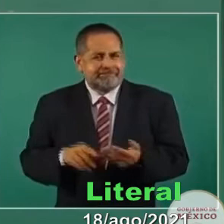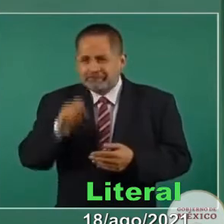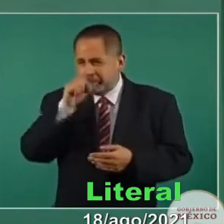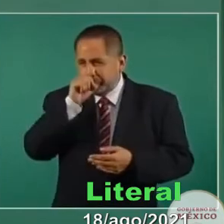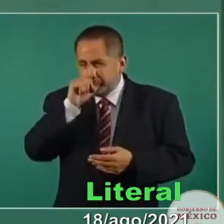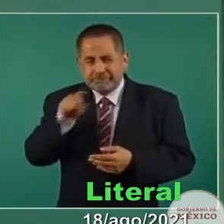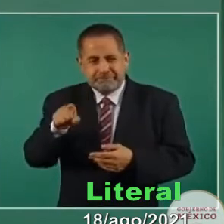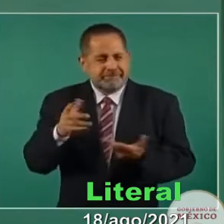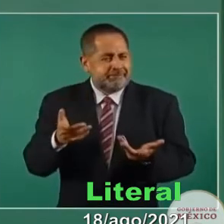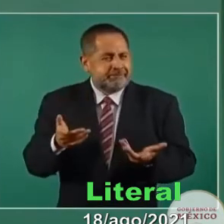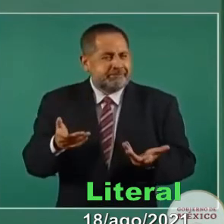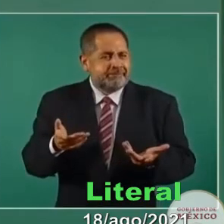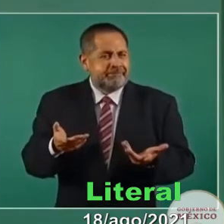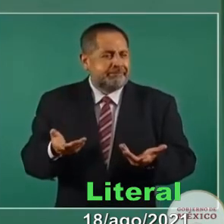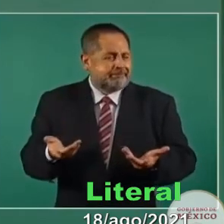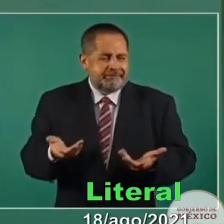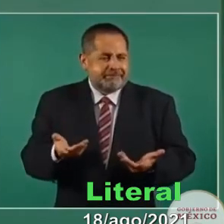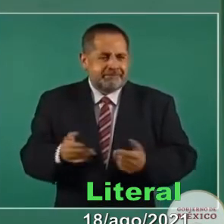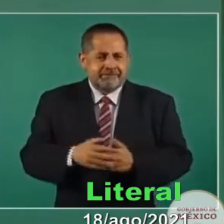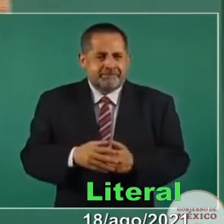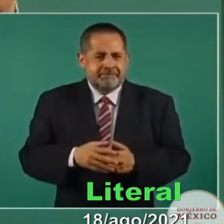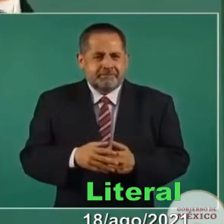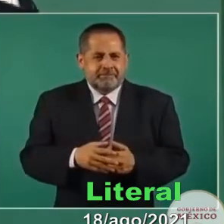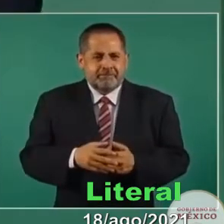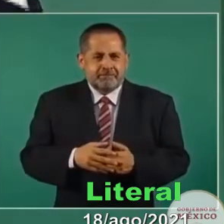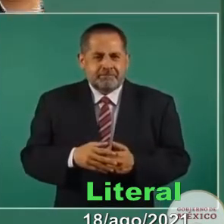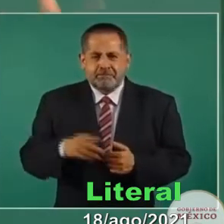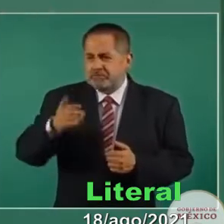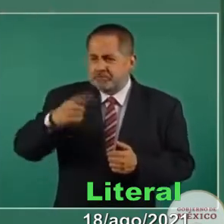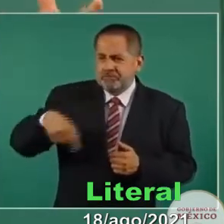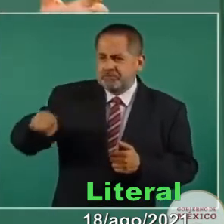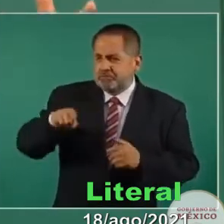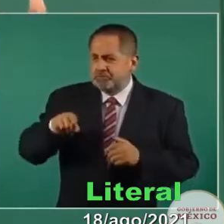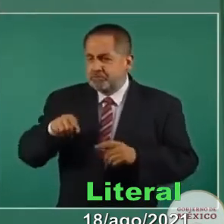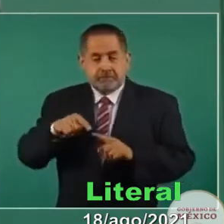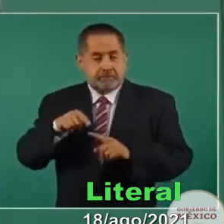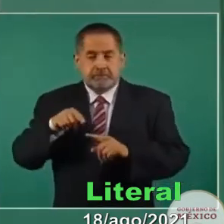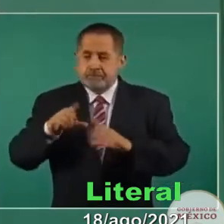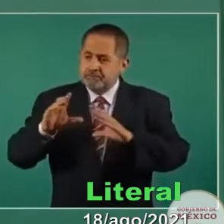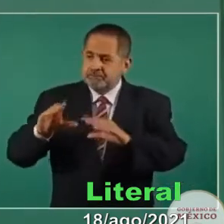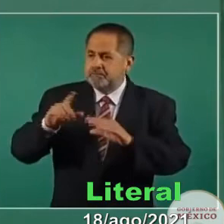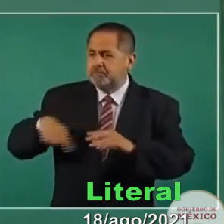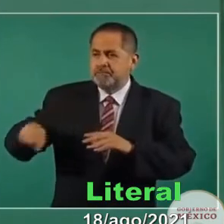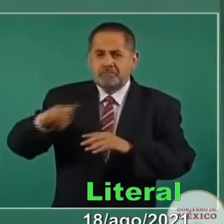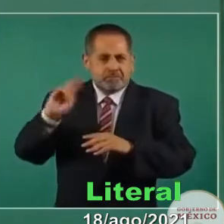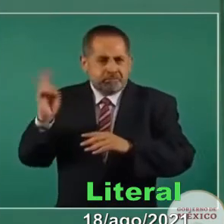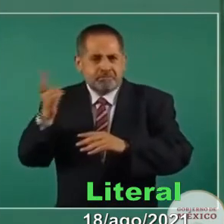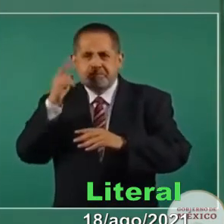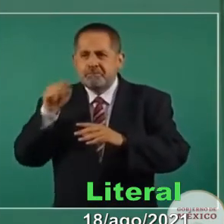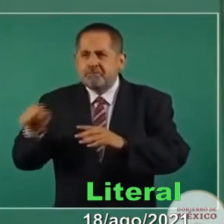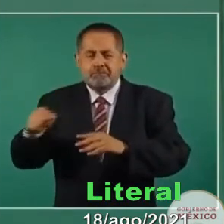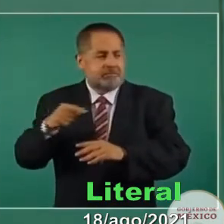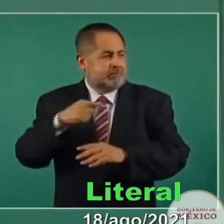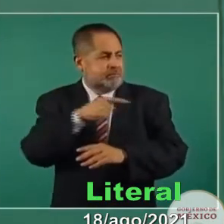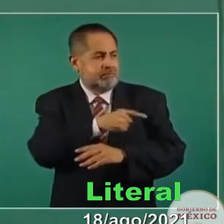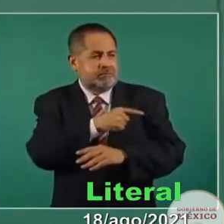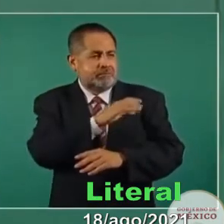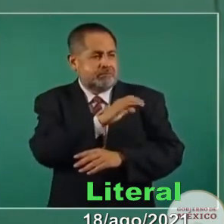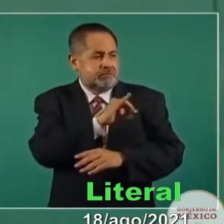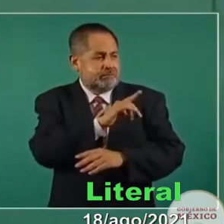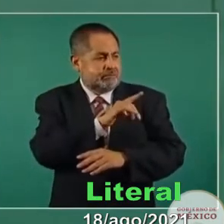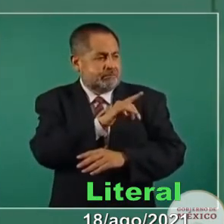financiando a una institución con esos mismos propósitos, como es el CIDE.